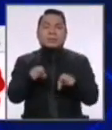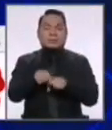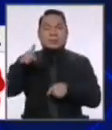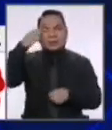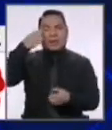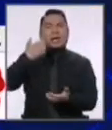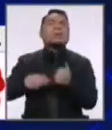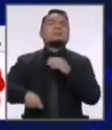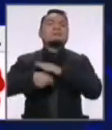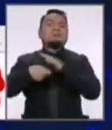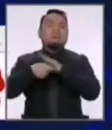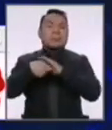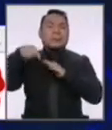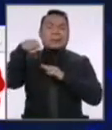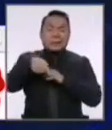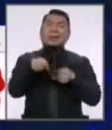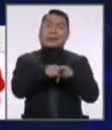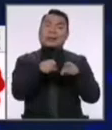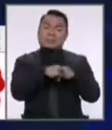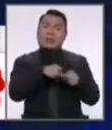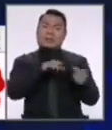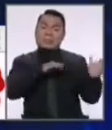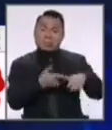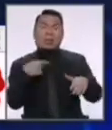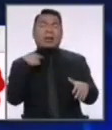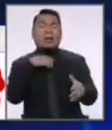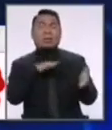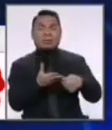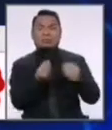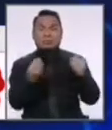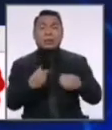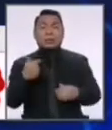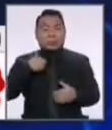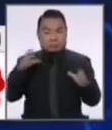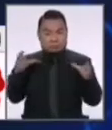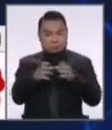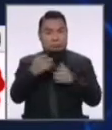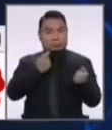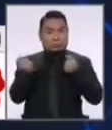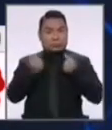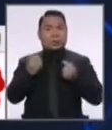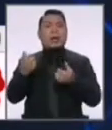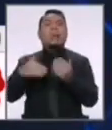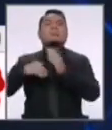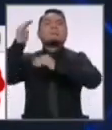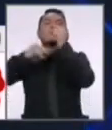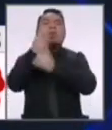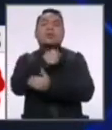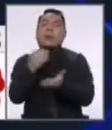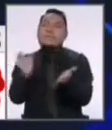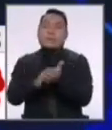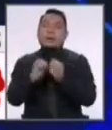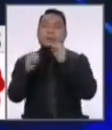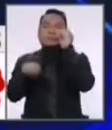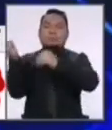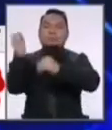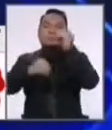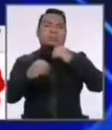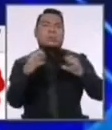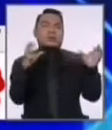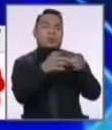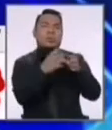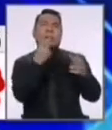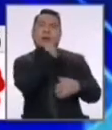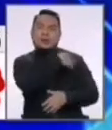esta corrupción que está matando. Mi gobierno va a construir ciertamente más hospitales recuperando el derecho a la salud equipando los puestos de salud